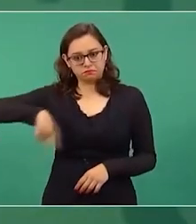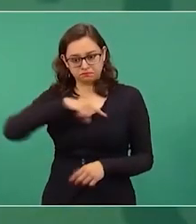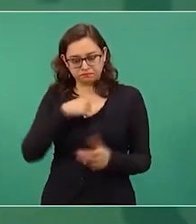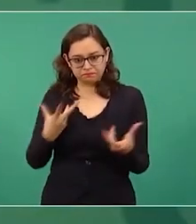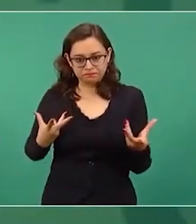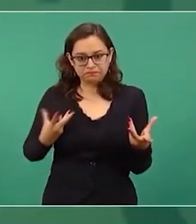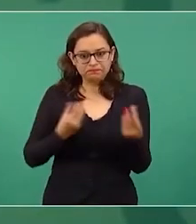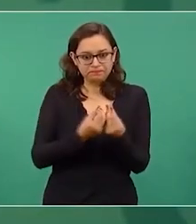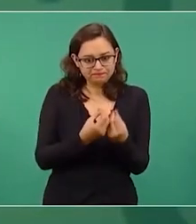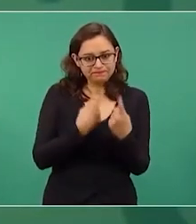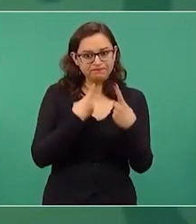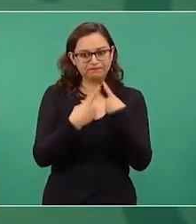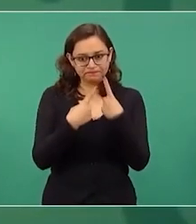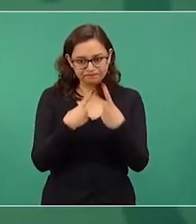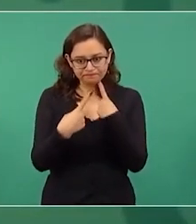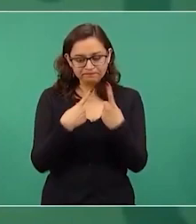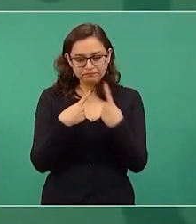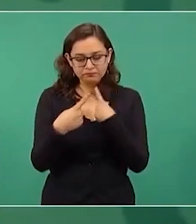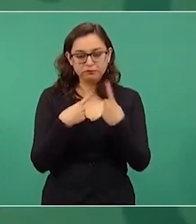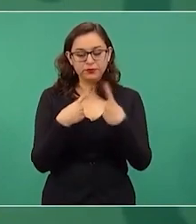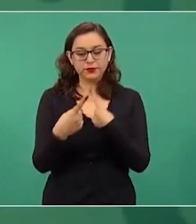con el apoyo del